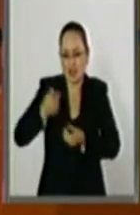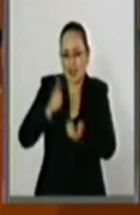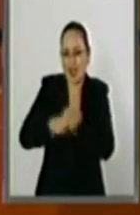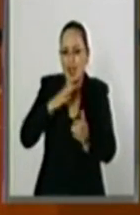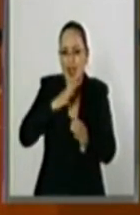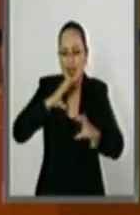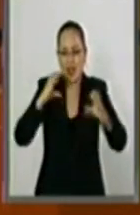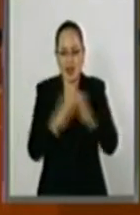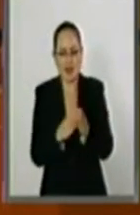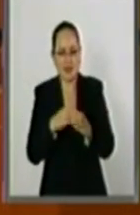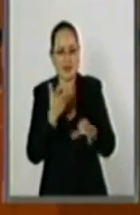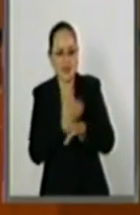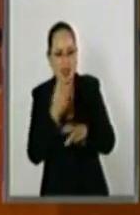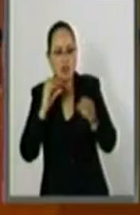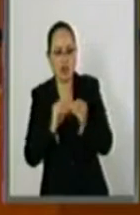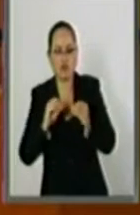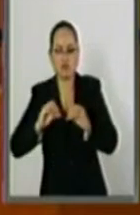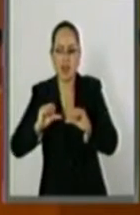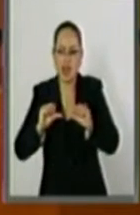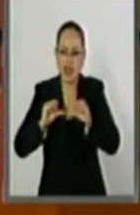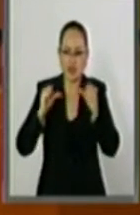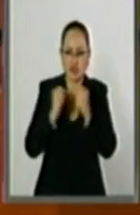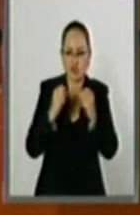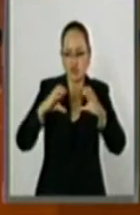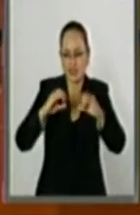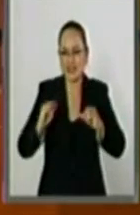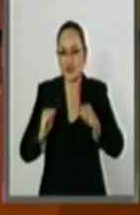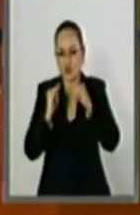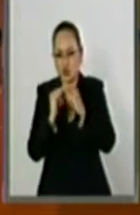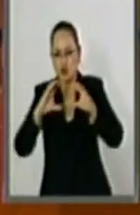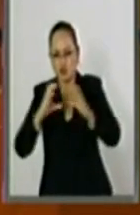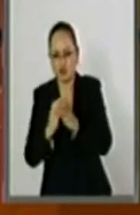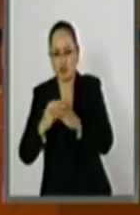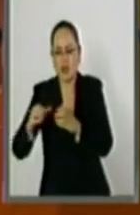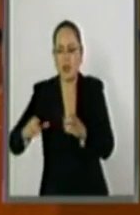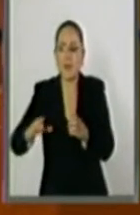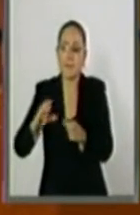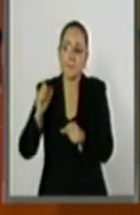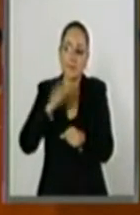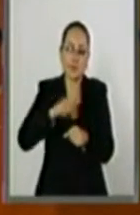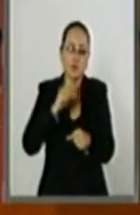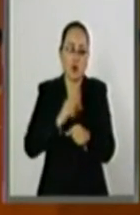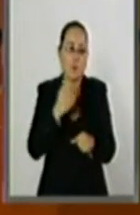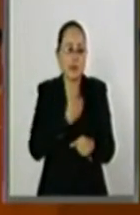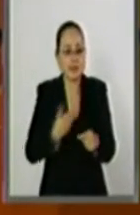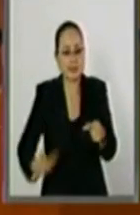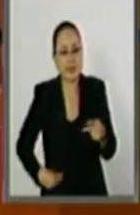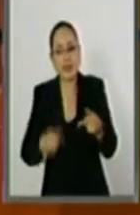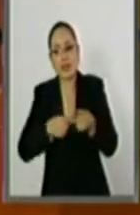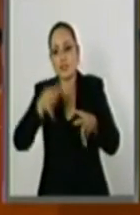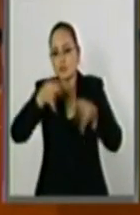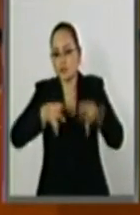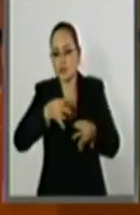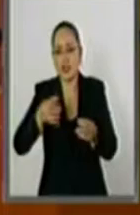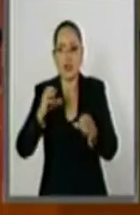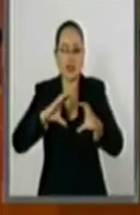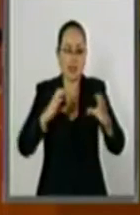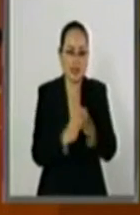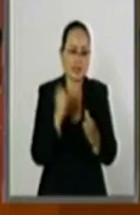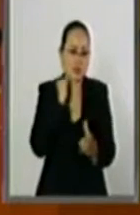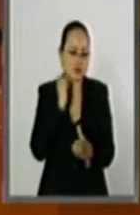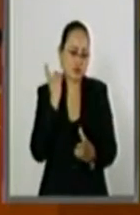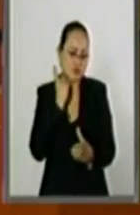entidad, órgano y organismo de los poderes ejecutivo, legislativo y judicial, órganos autónomos, partidos